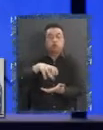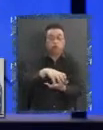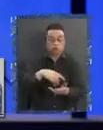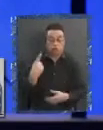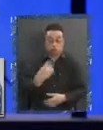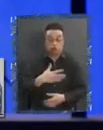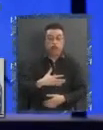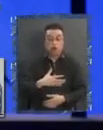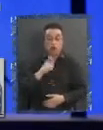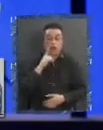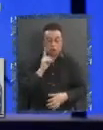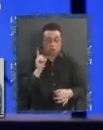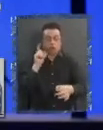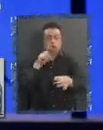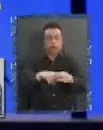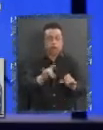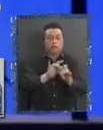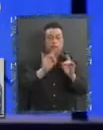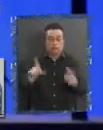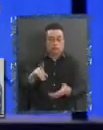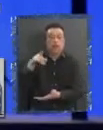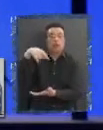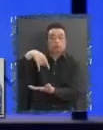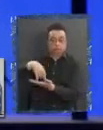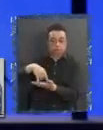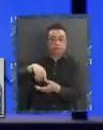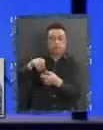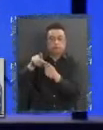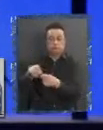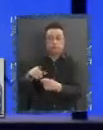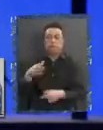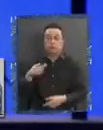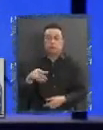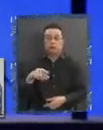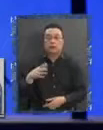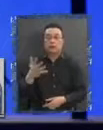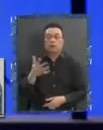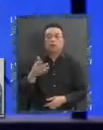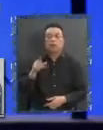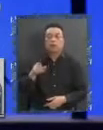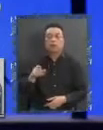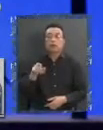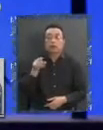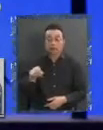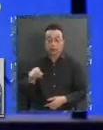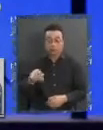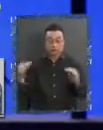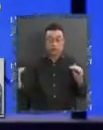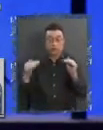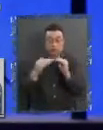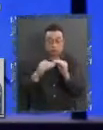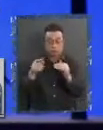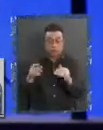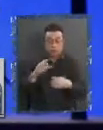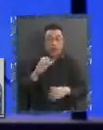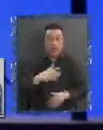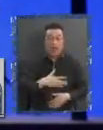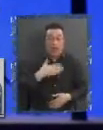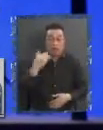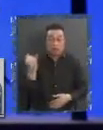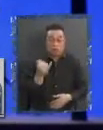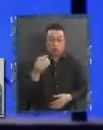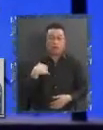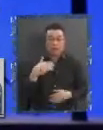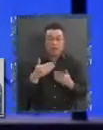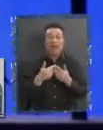escaños reservados en el Parlamento. Pero aquí no la autonomía. Estamos hablando de la autonomía. Eso empalma con la autonomía. Autonomía y libre